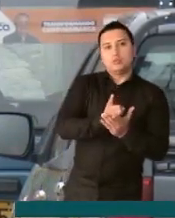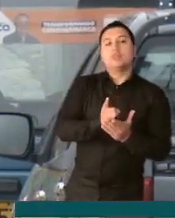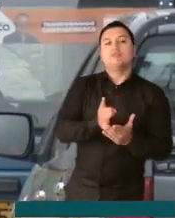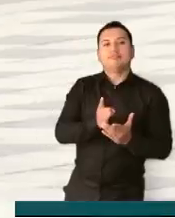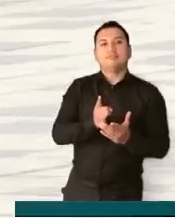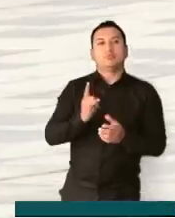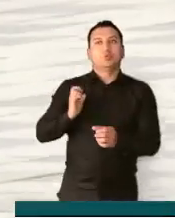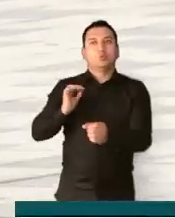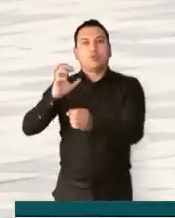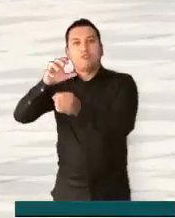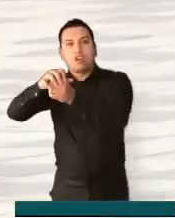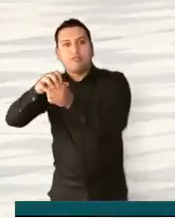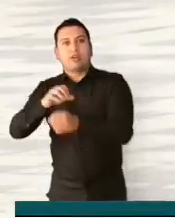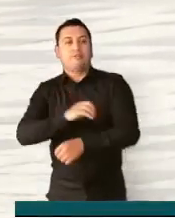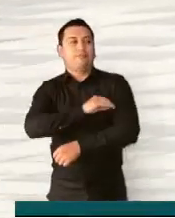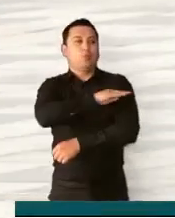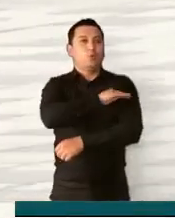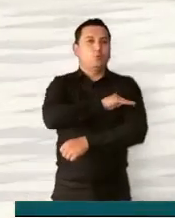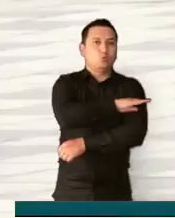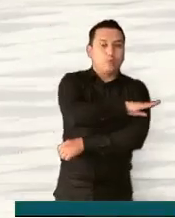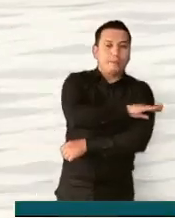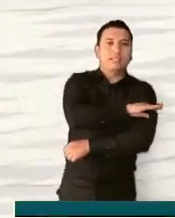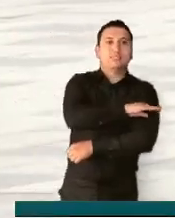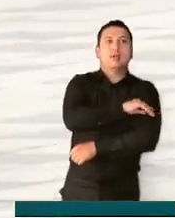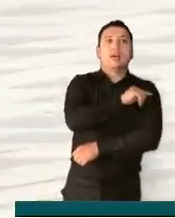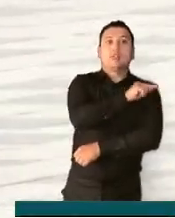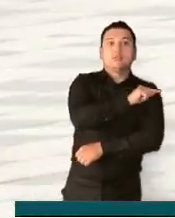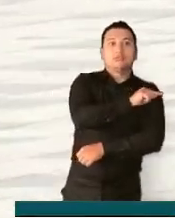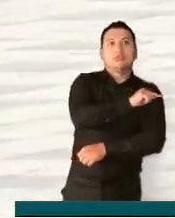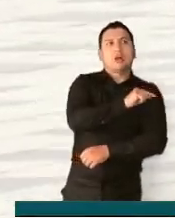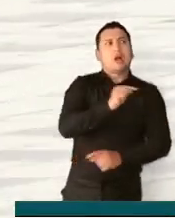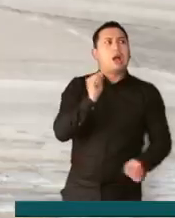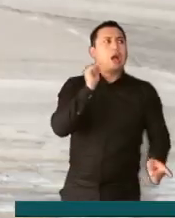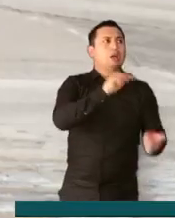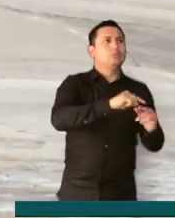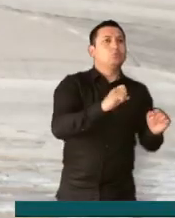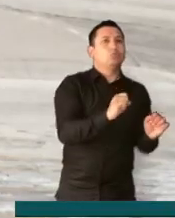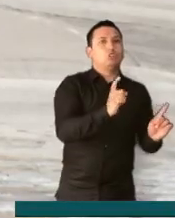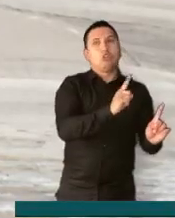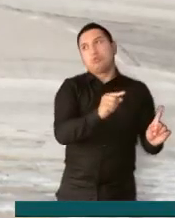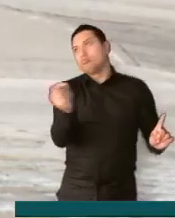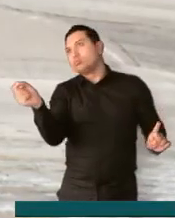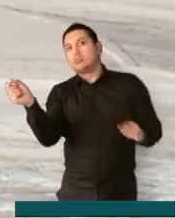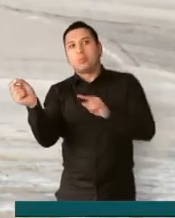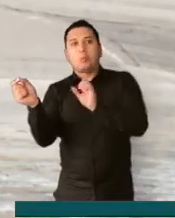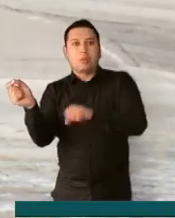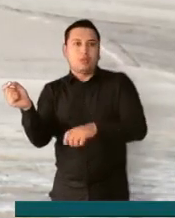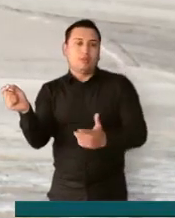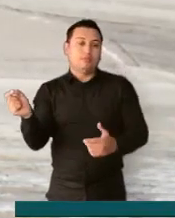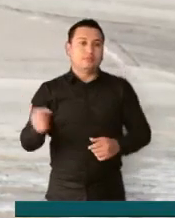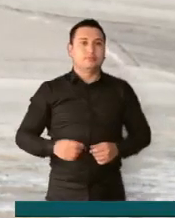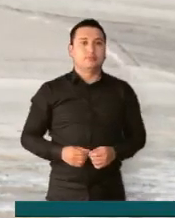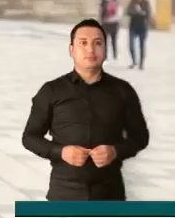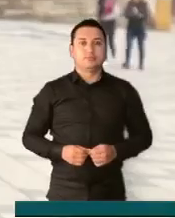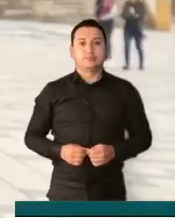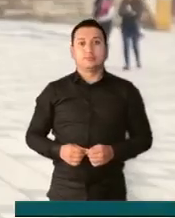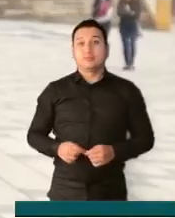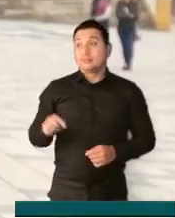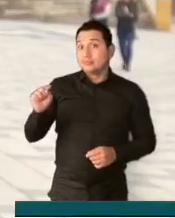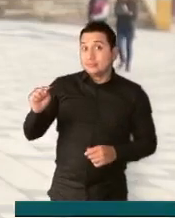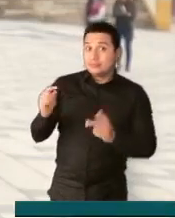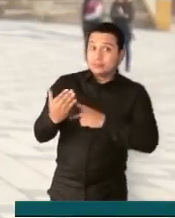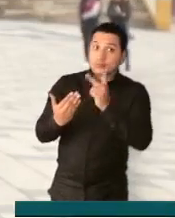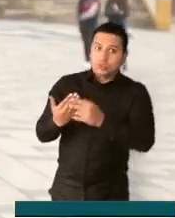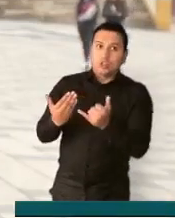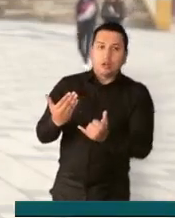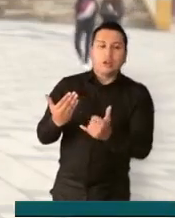Bolívar y Sumapaz ya no tendrán que desplazarse hasta el centro de la capital del país para llevar a cabo este tipo de diligencias. Este proyecto